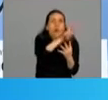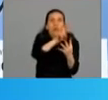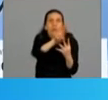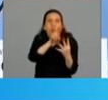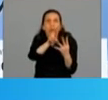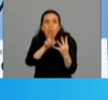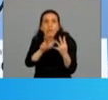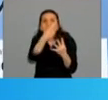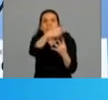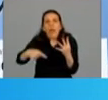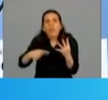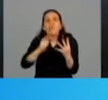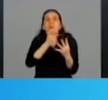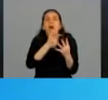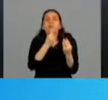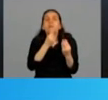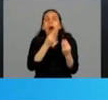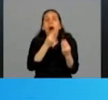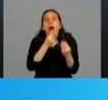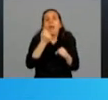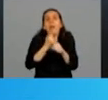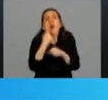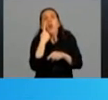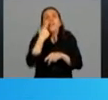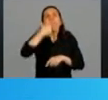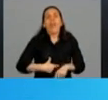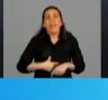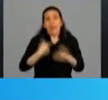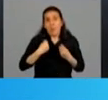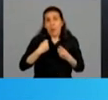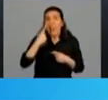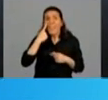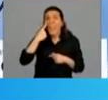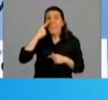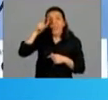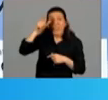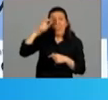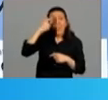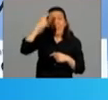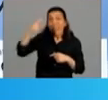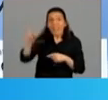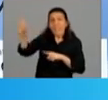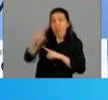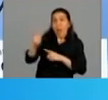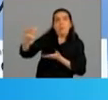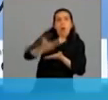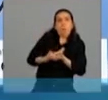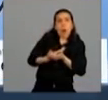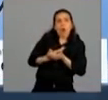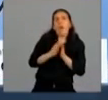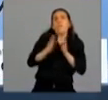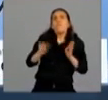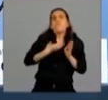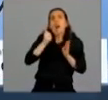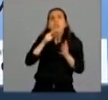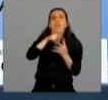simplificarle la vida a los intendentes. Porque nos van a proponer, en base a la situación, un cambio de fase. Y va a incluir determinadas